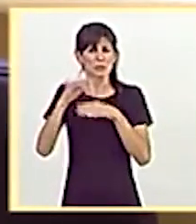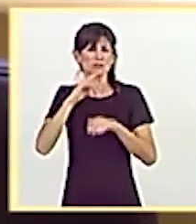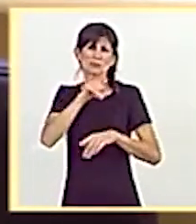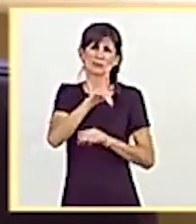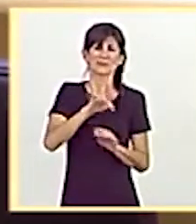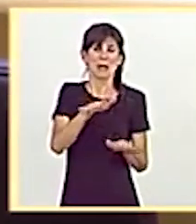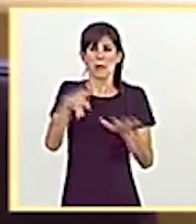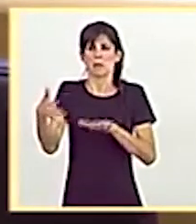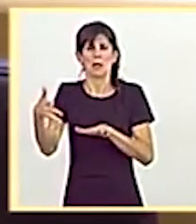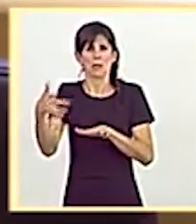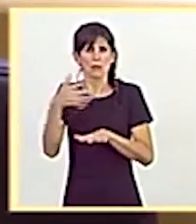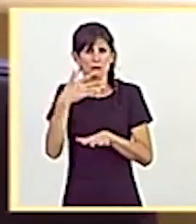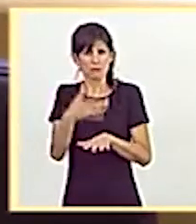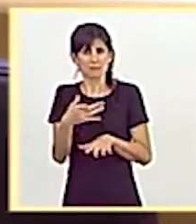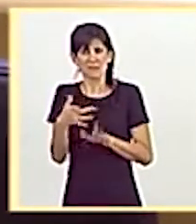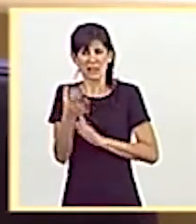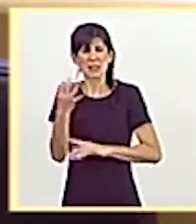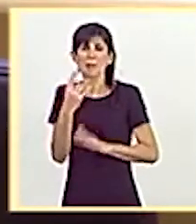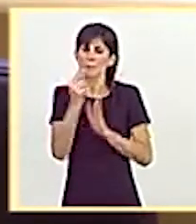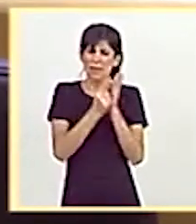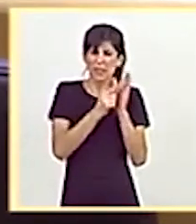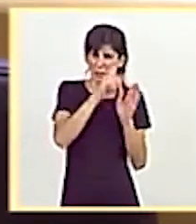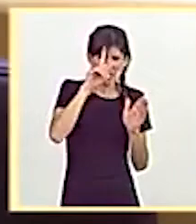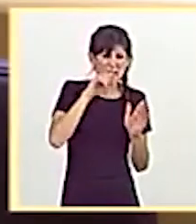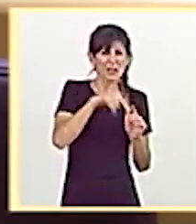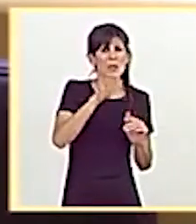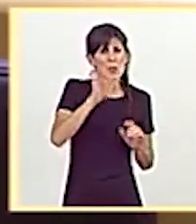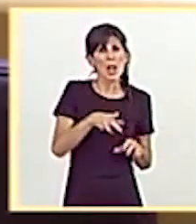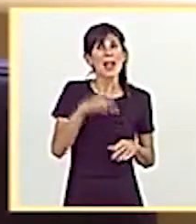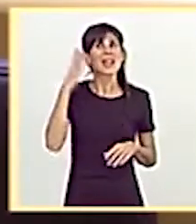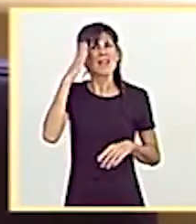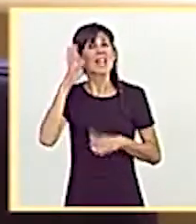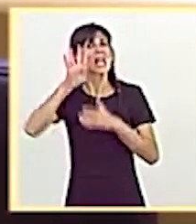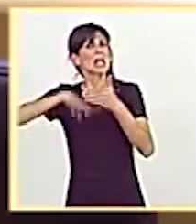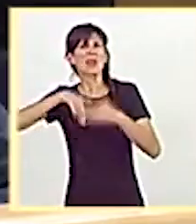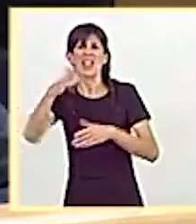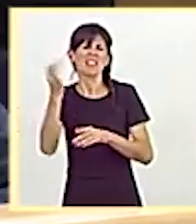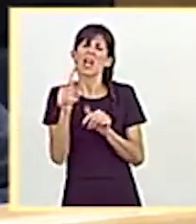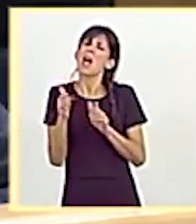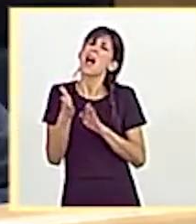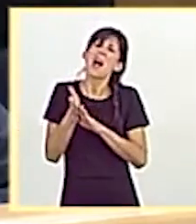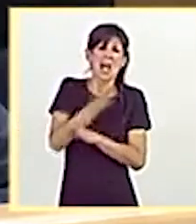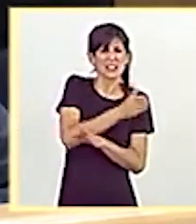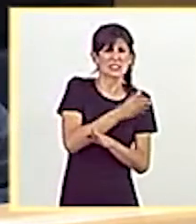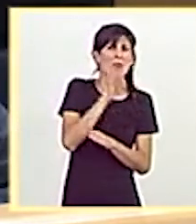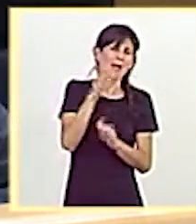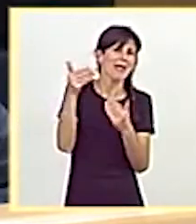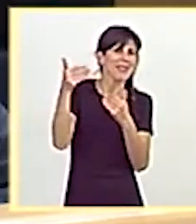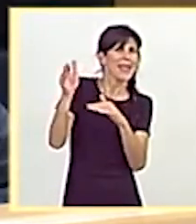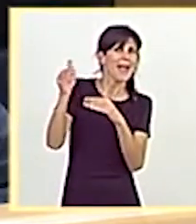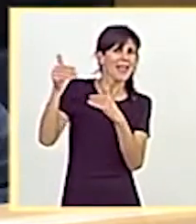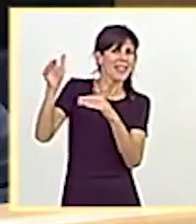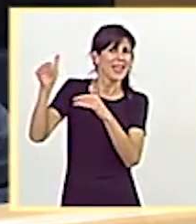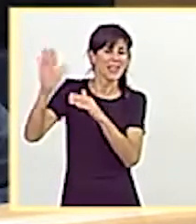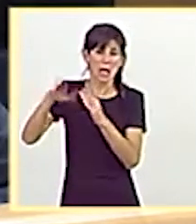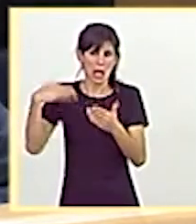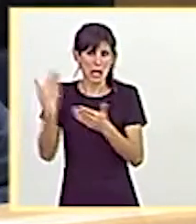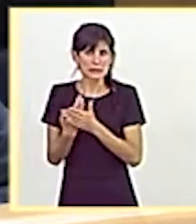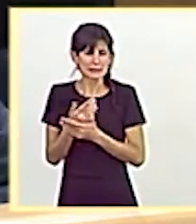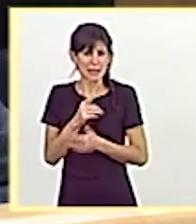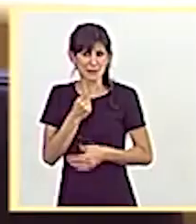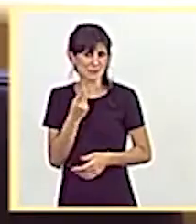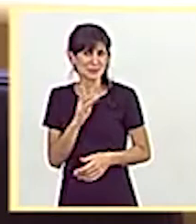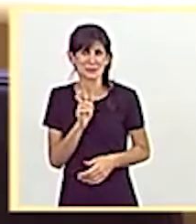usted tenía que haber adoptado las medidas que adoptó en Madrid con Navarra, con Cataluña hace muchísimas semanas, pero les han dejado que lleguen hasta estas cifras